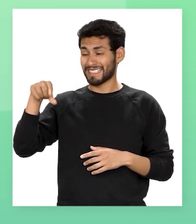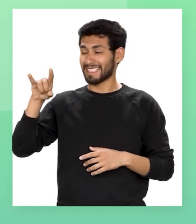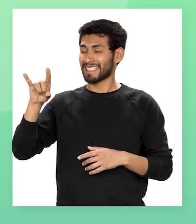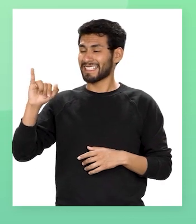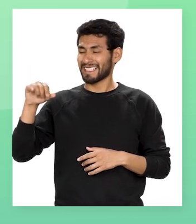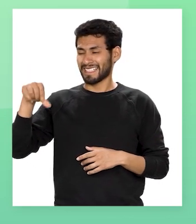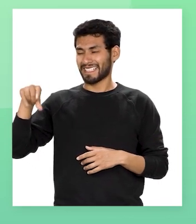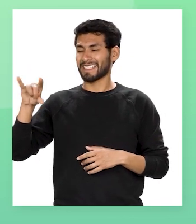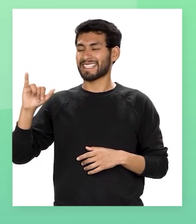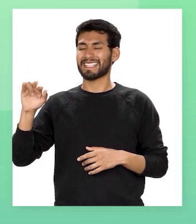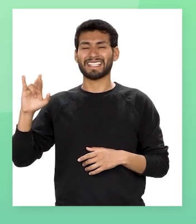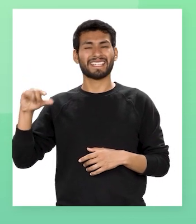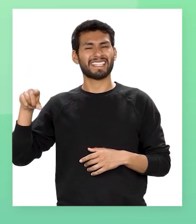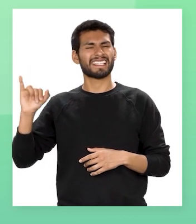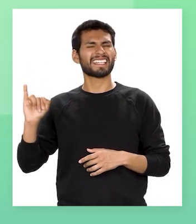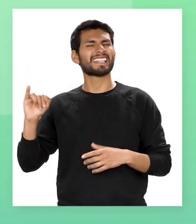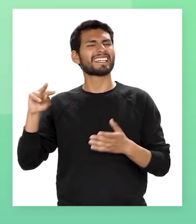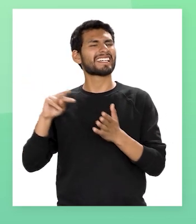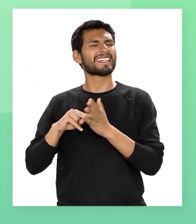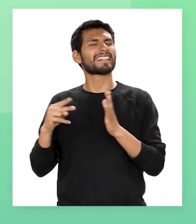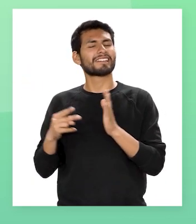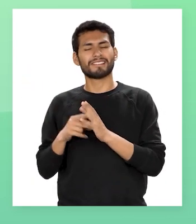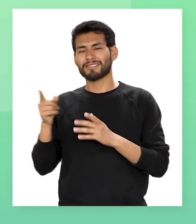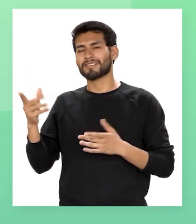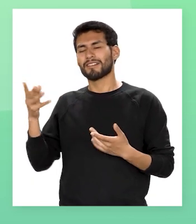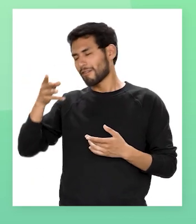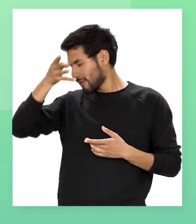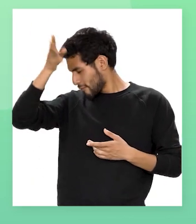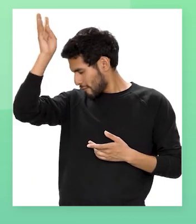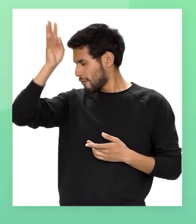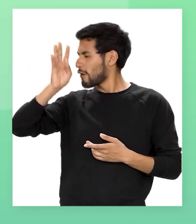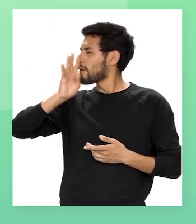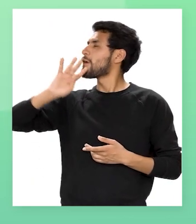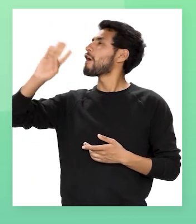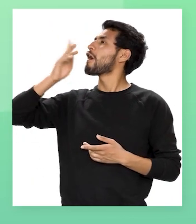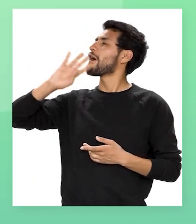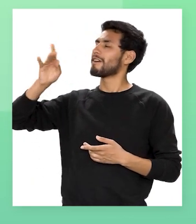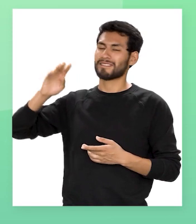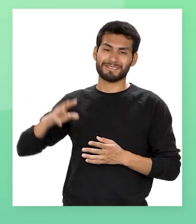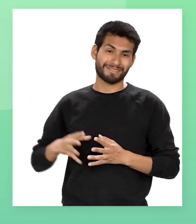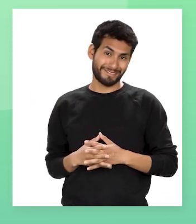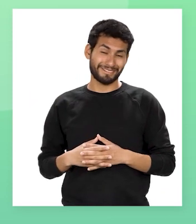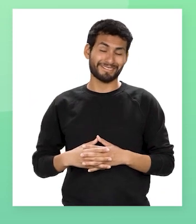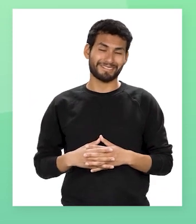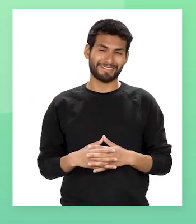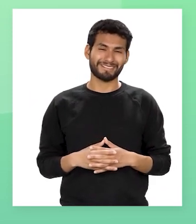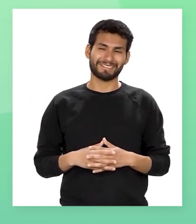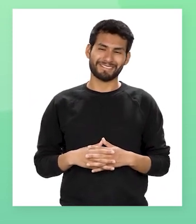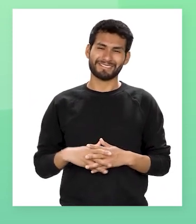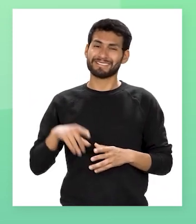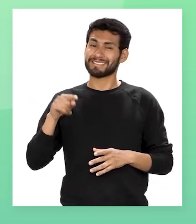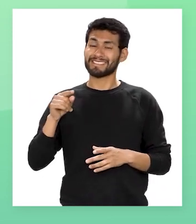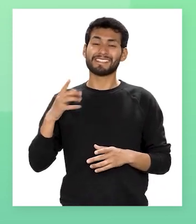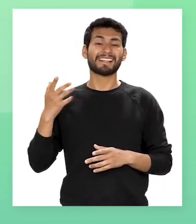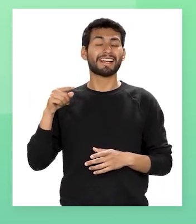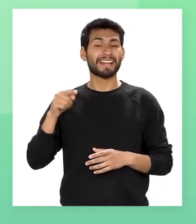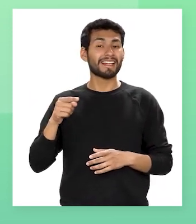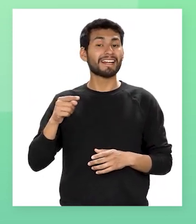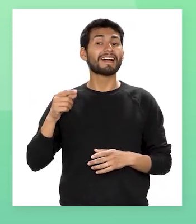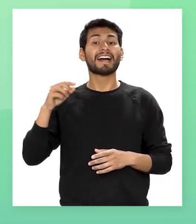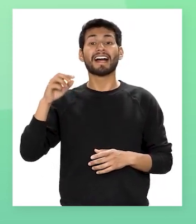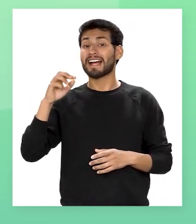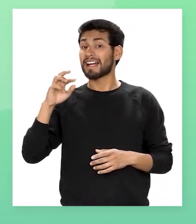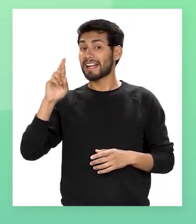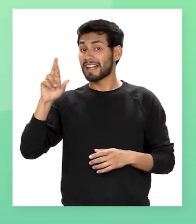imita un sonido es kikiriki Pues busca representar en letras el cantar de un gallo Además, la Real Academia